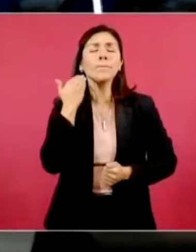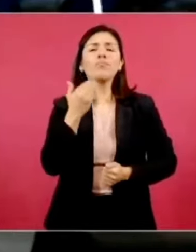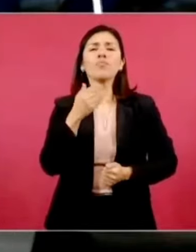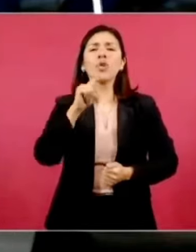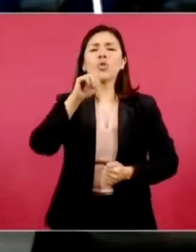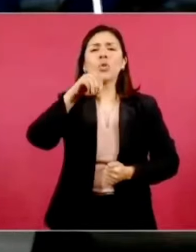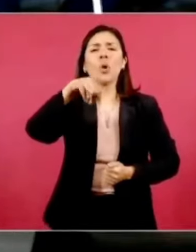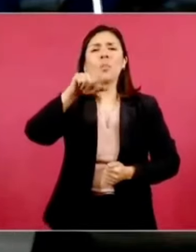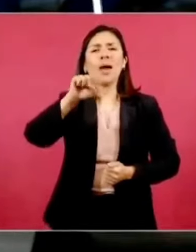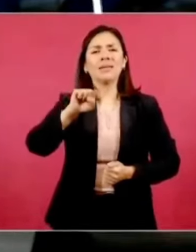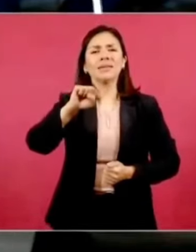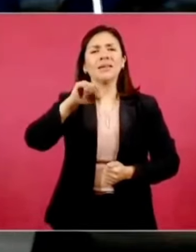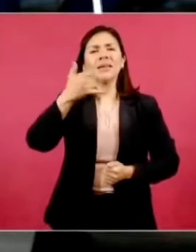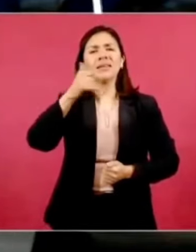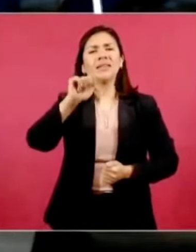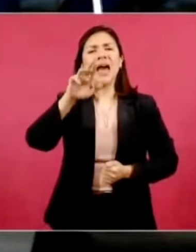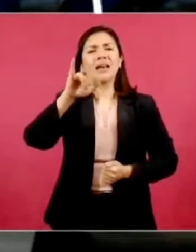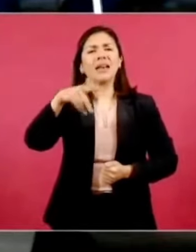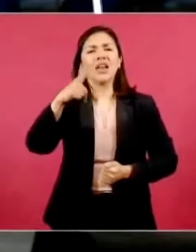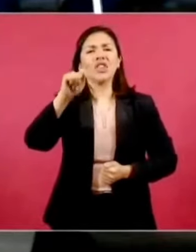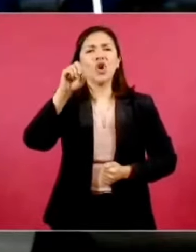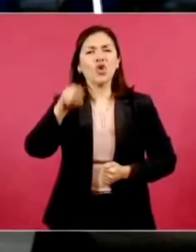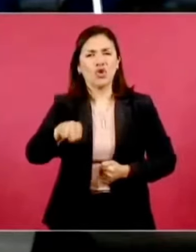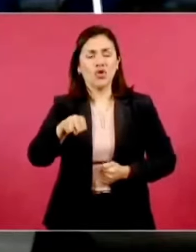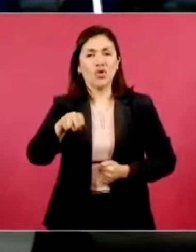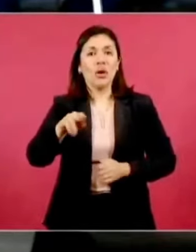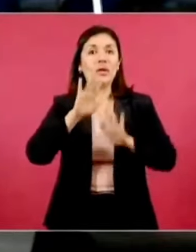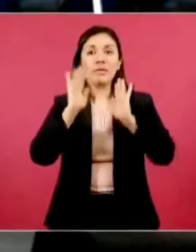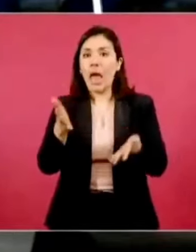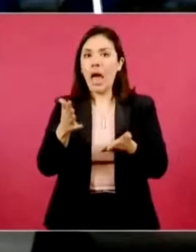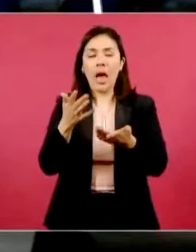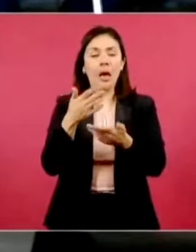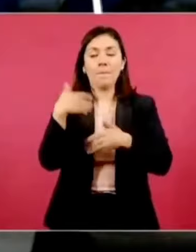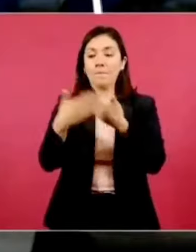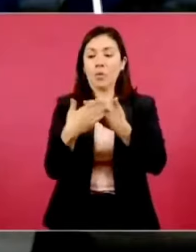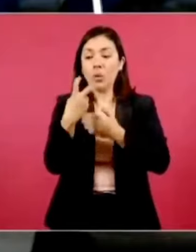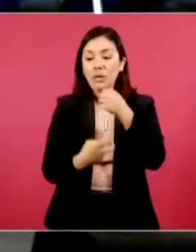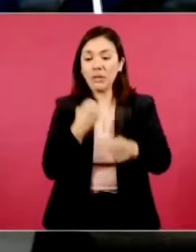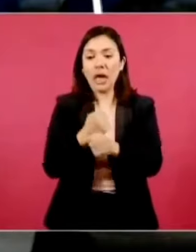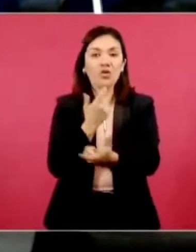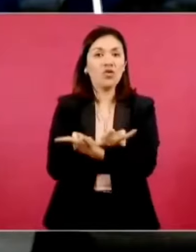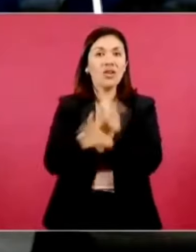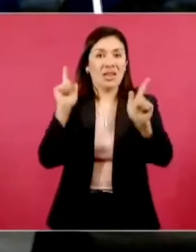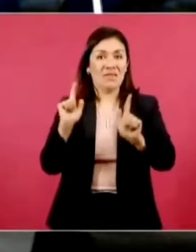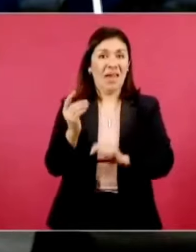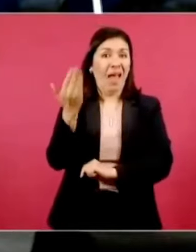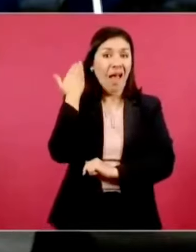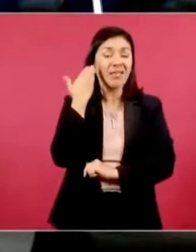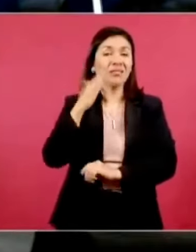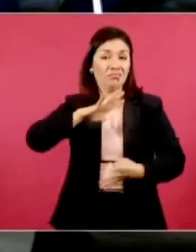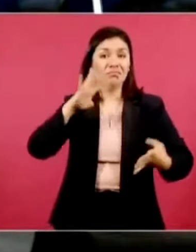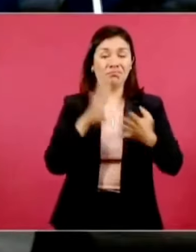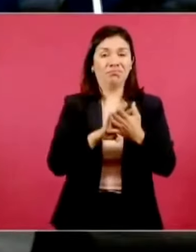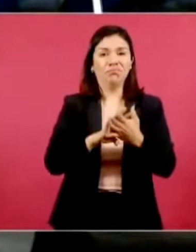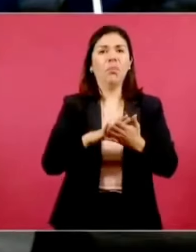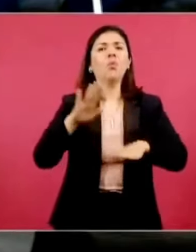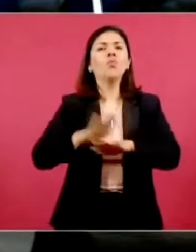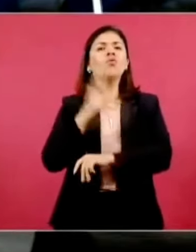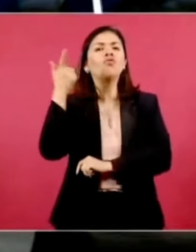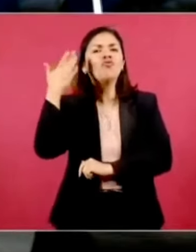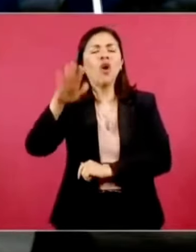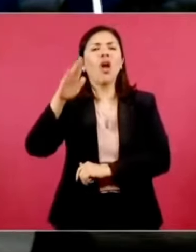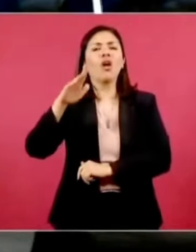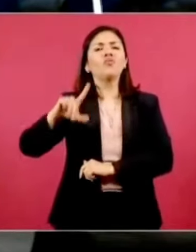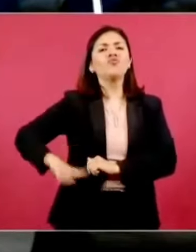Rubalcaba, exgobernador de Tamaulipas, y va a salir este año en libertad, después de haber estado en un gobierno en el que